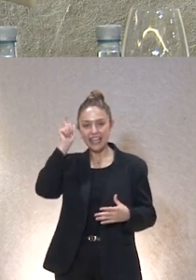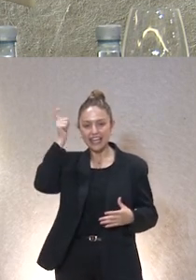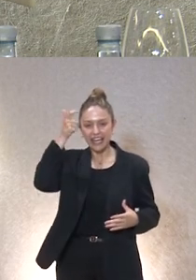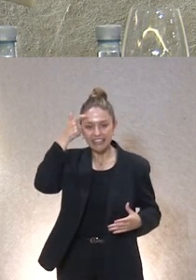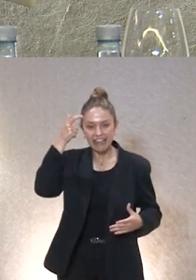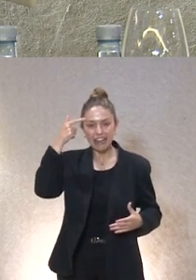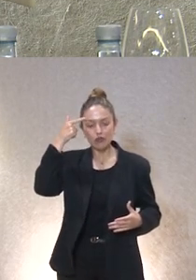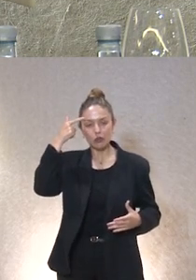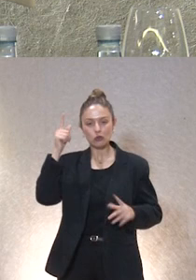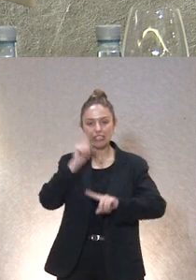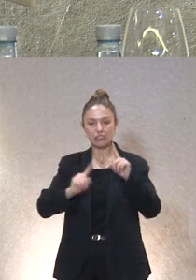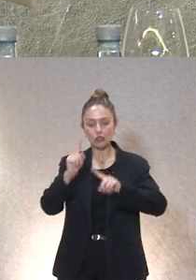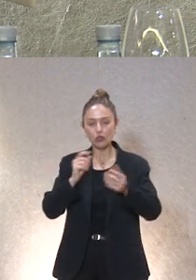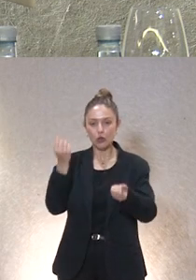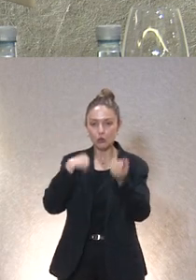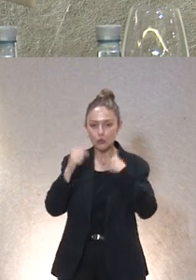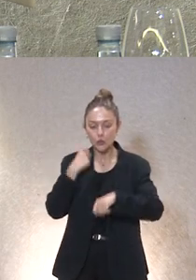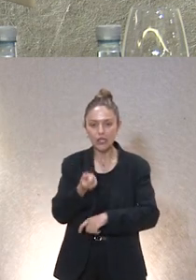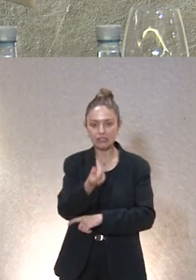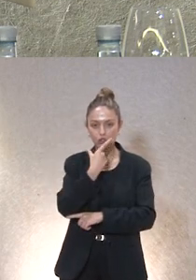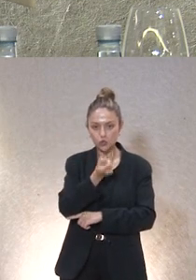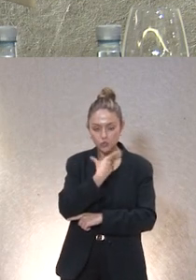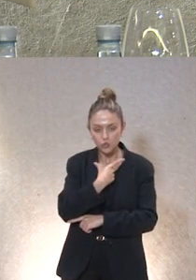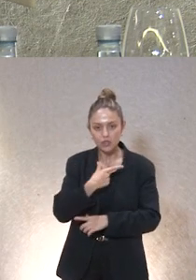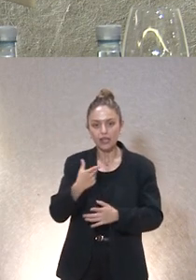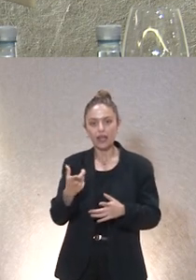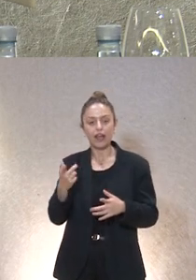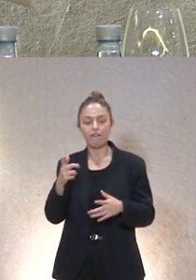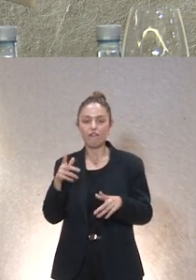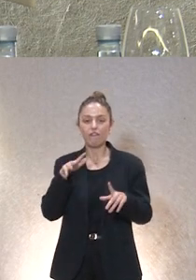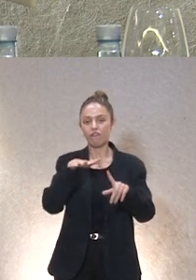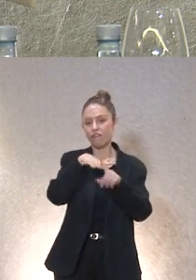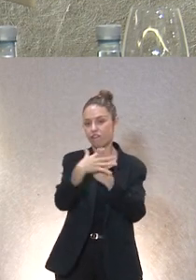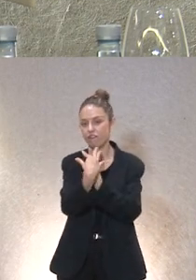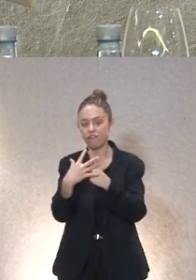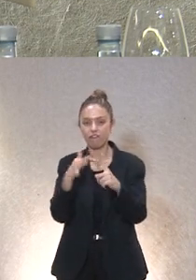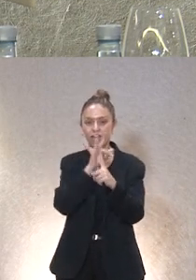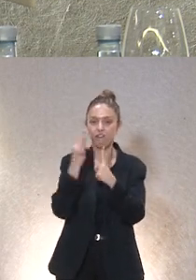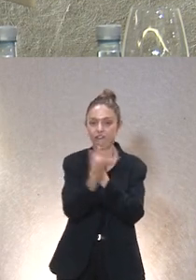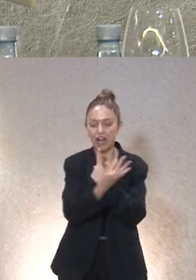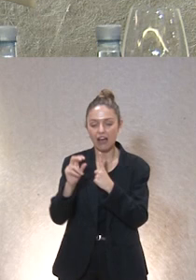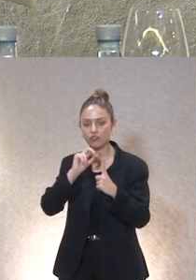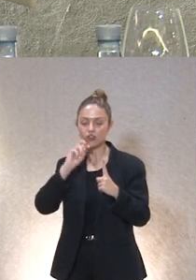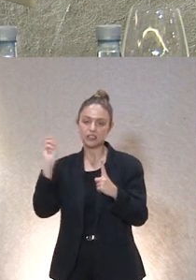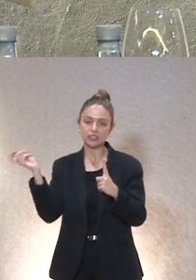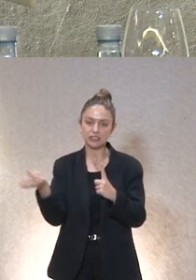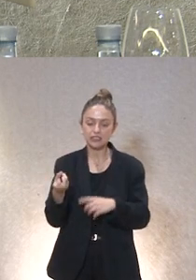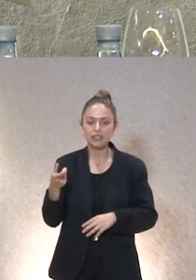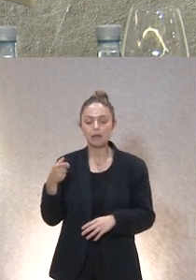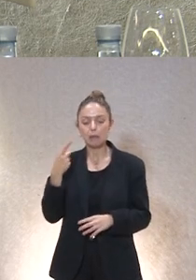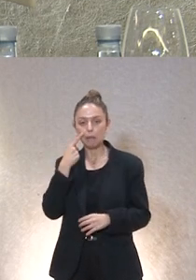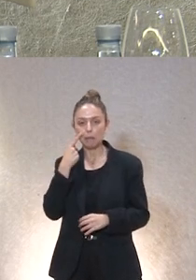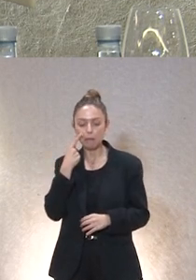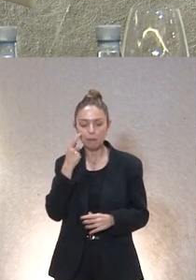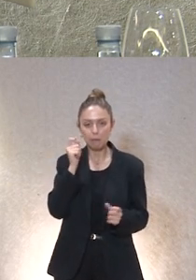conductual consumo de tóxicos una mezcla de distintos factores que estamos intentando ver por donde nos